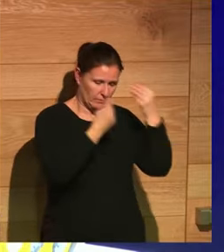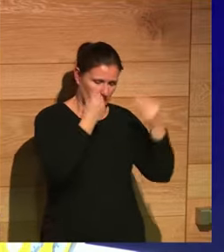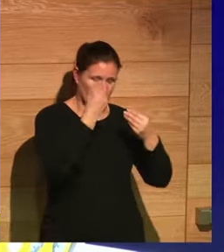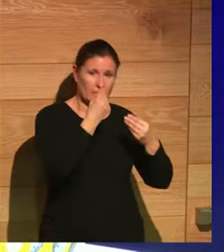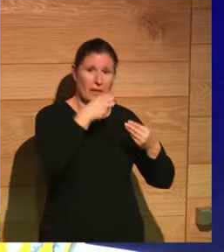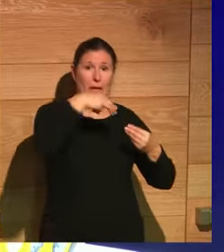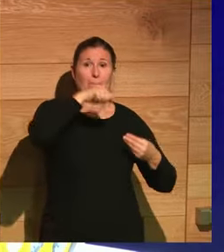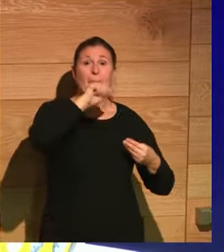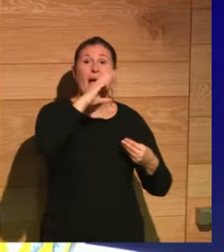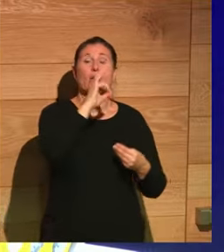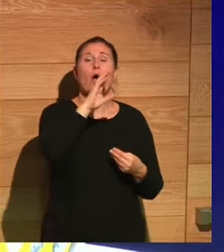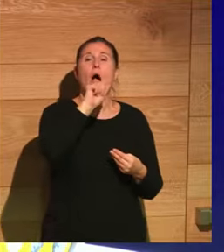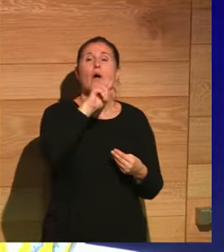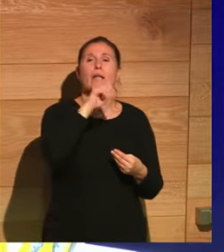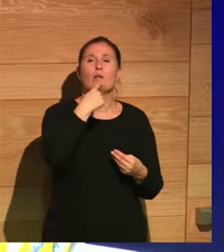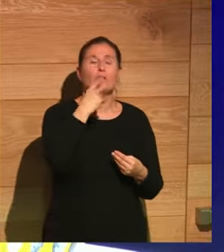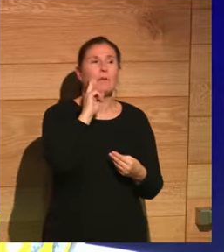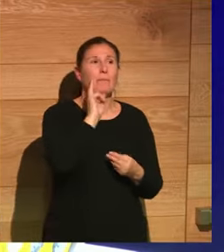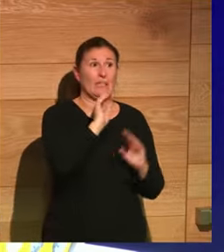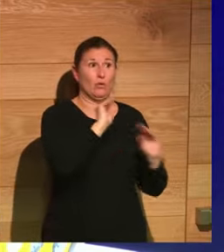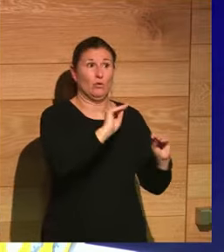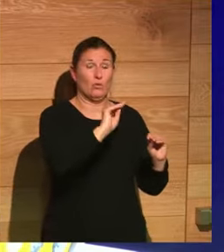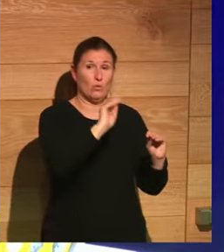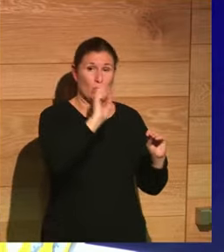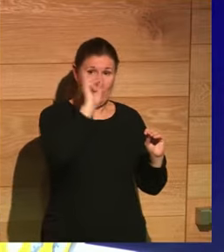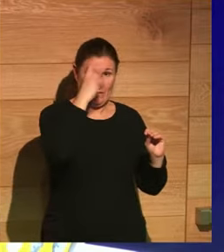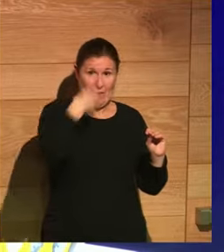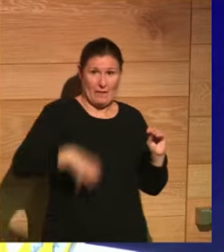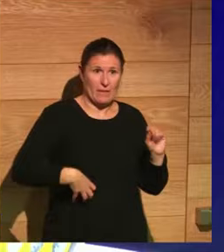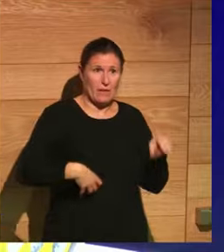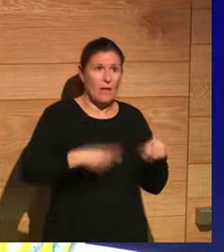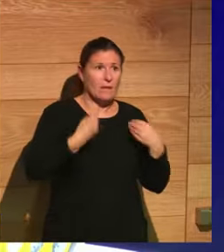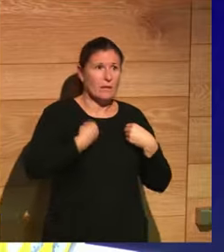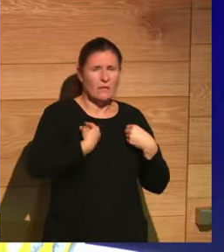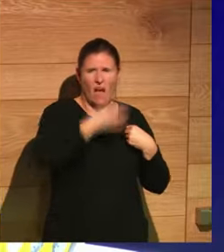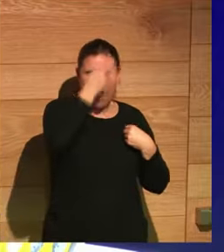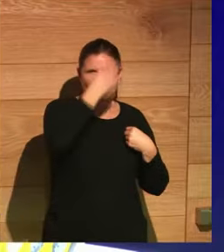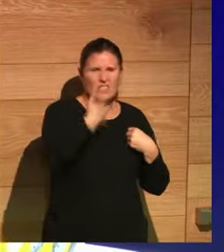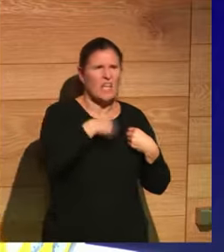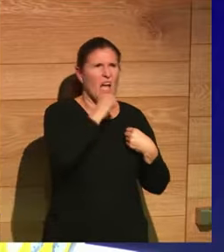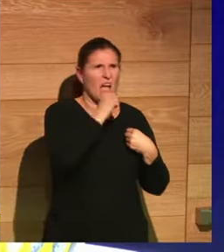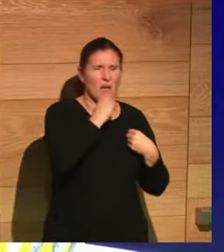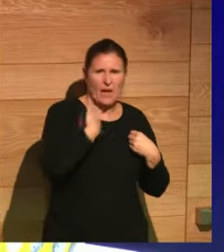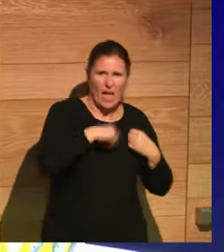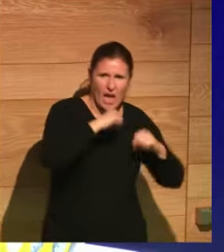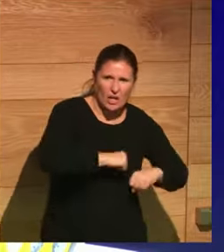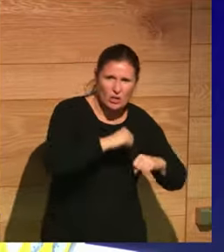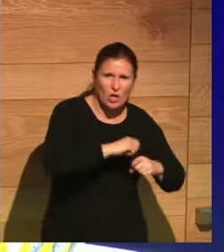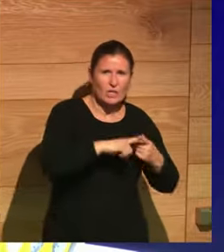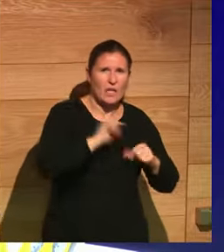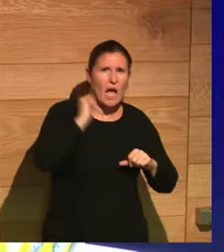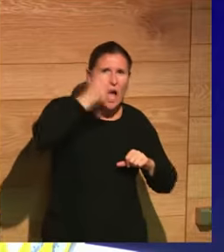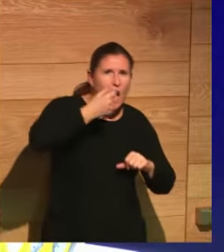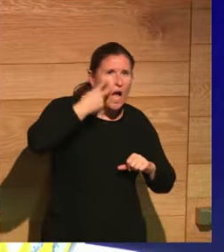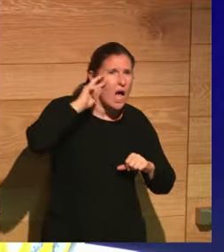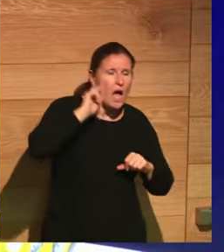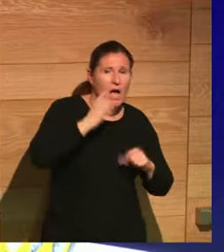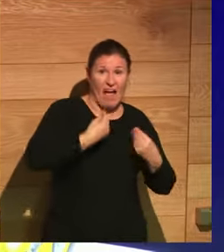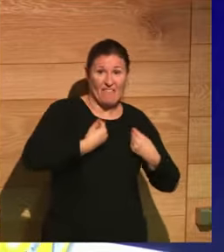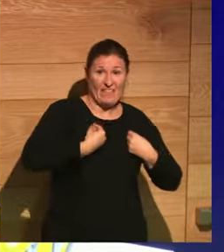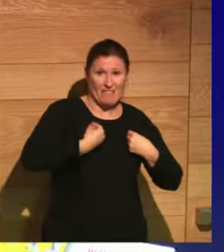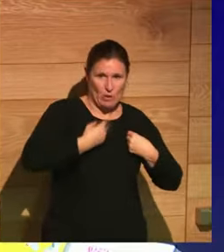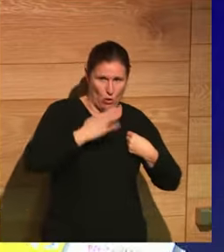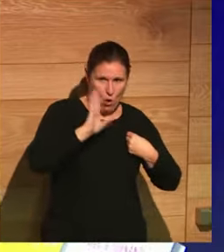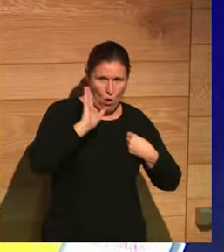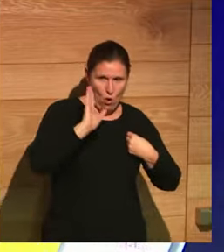aurelio a mí me encantan porque ves a un emperador que está harto de la vida es viejo ya ha vivido muchísimo ha vivido perdón esto es